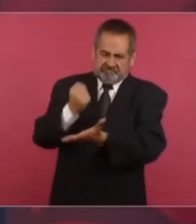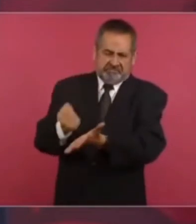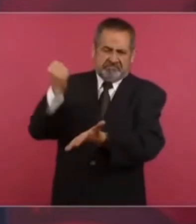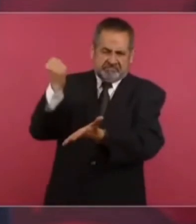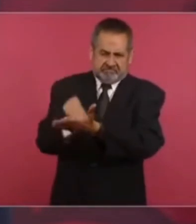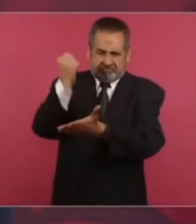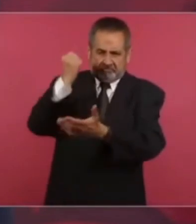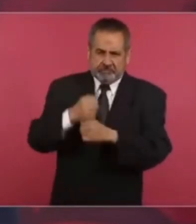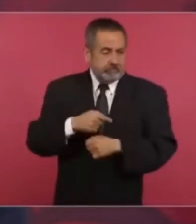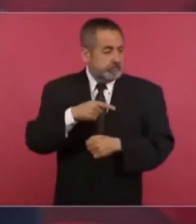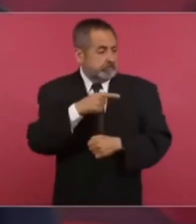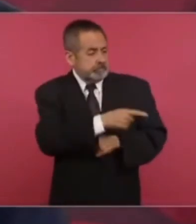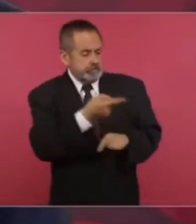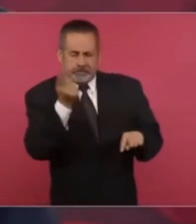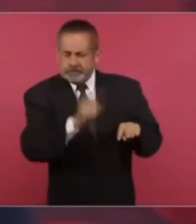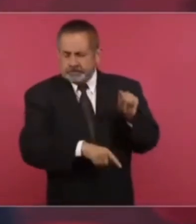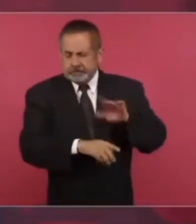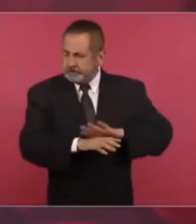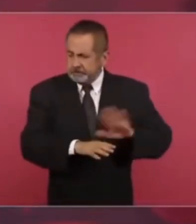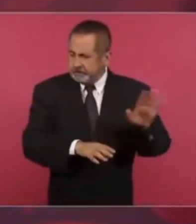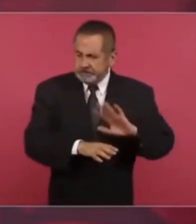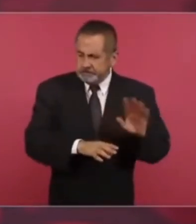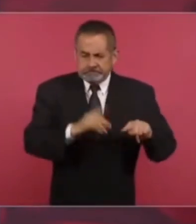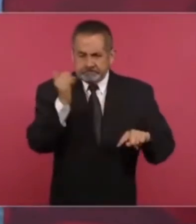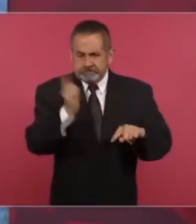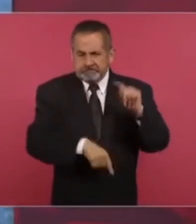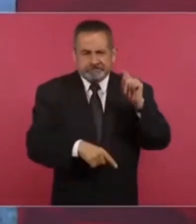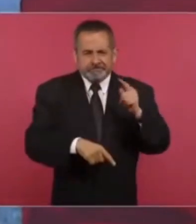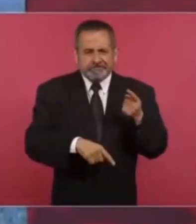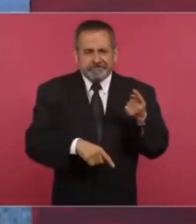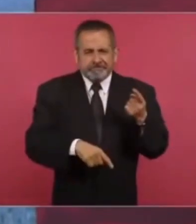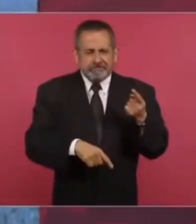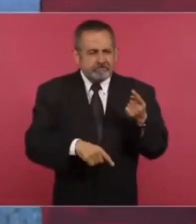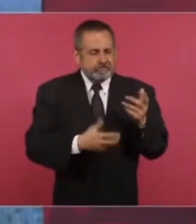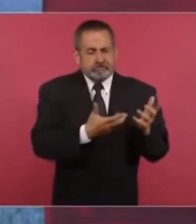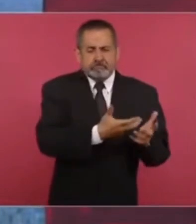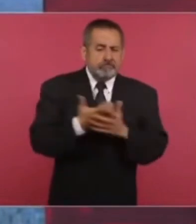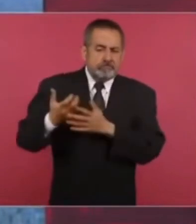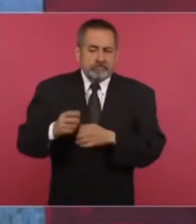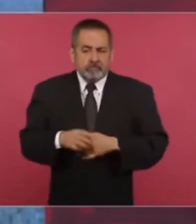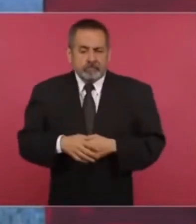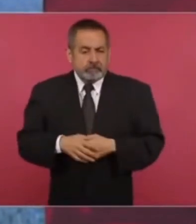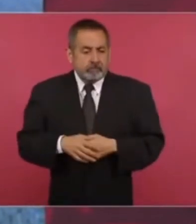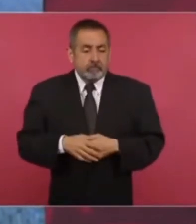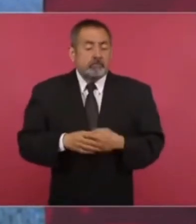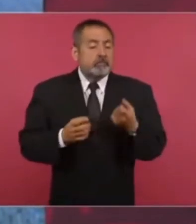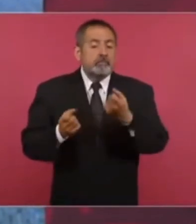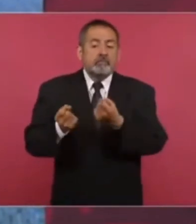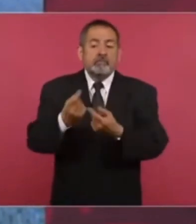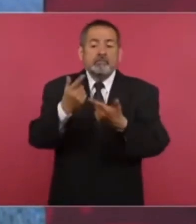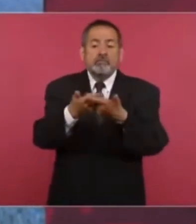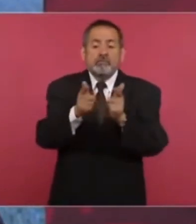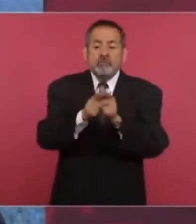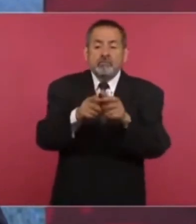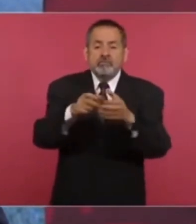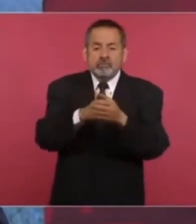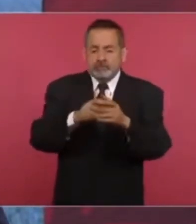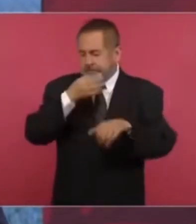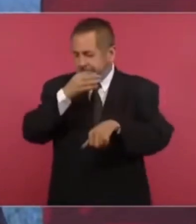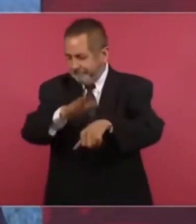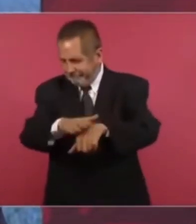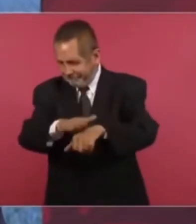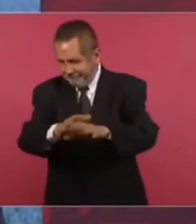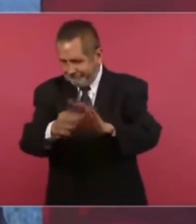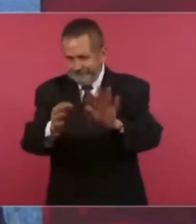quitar los privilegios al Poder Judicial y un grupo de legisladores les estoy adelantando